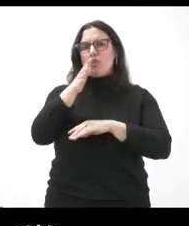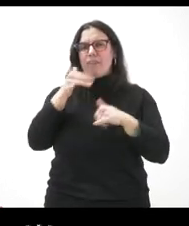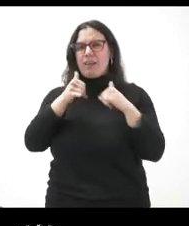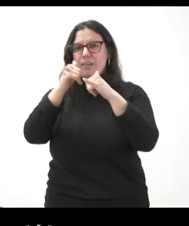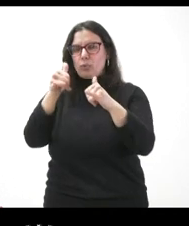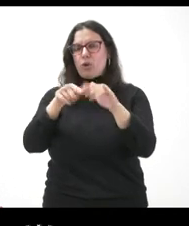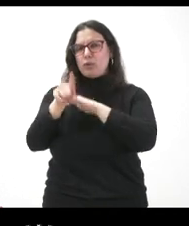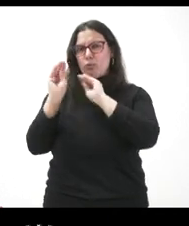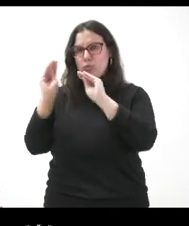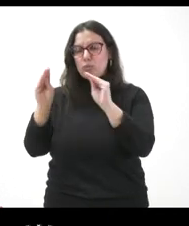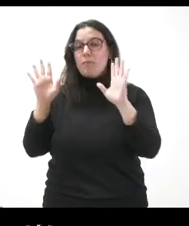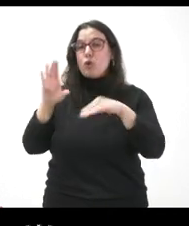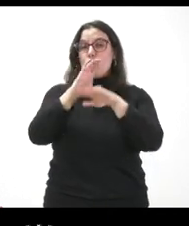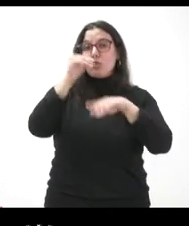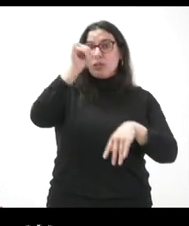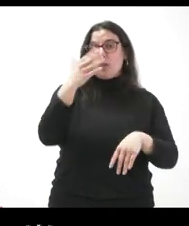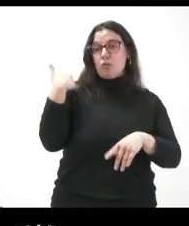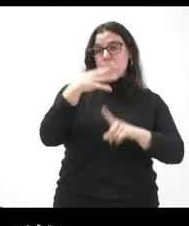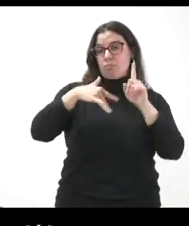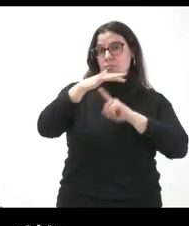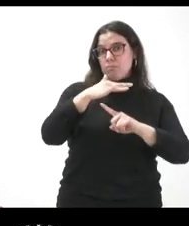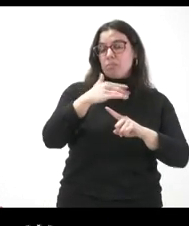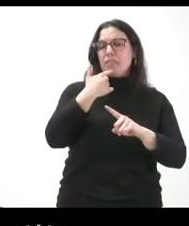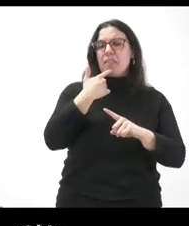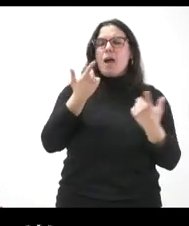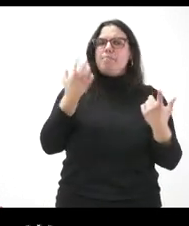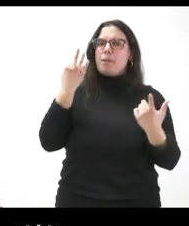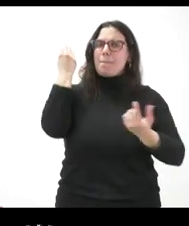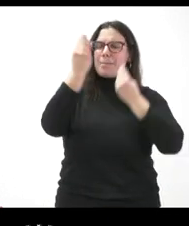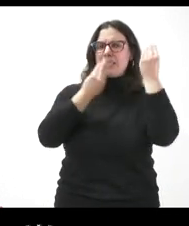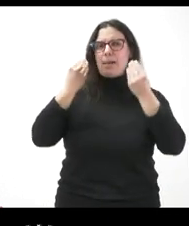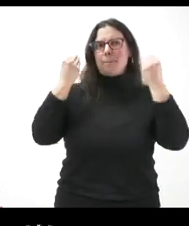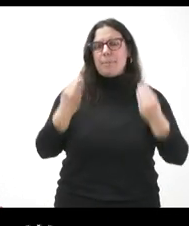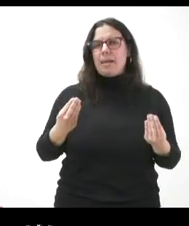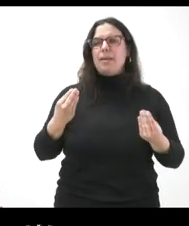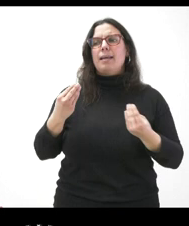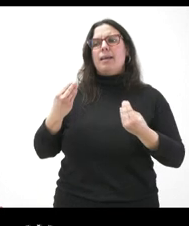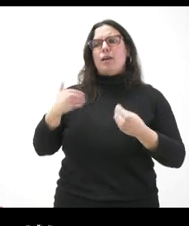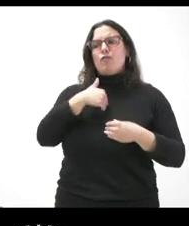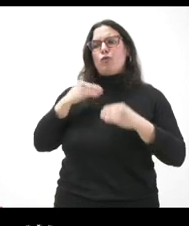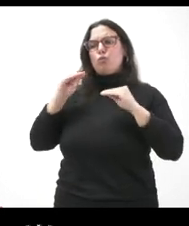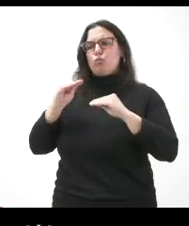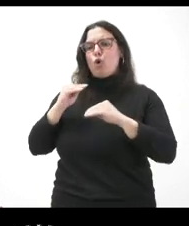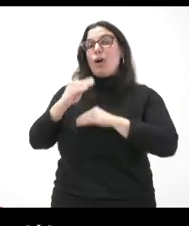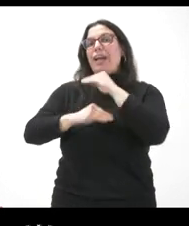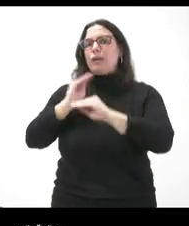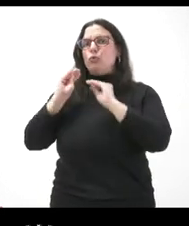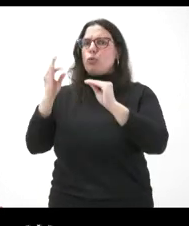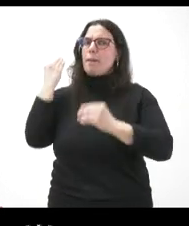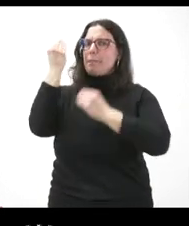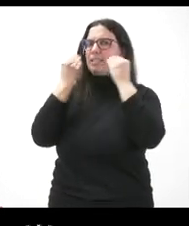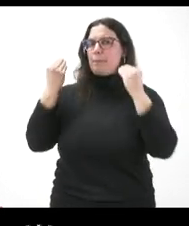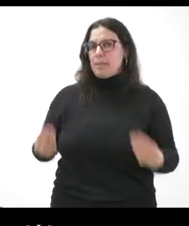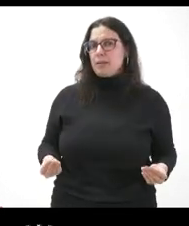Medio Ambiente apuntaba ayer mismo o antes de ayer que había que repensar y evaluar la actuación de la Confederación. Han